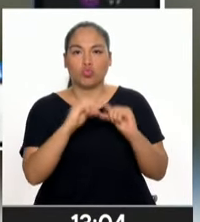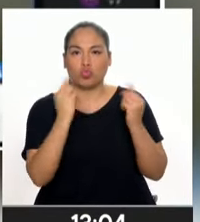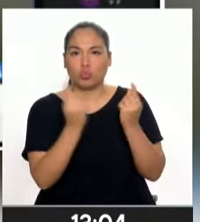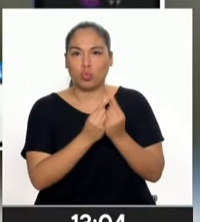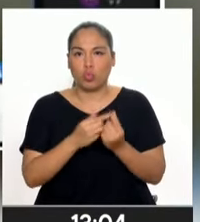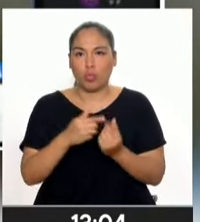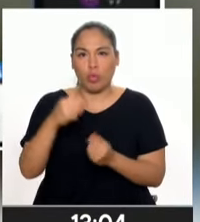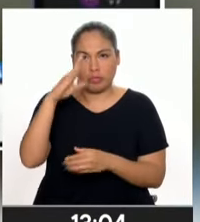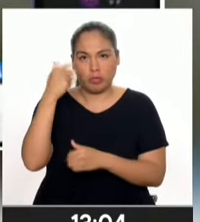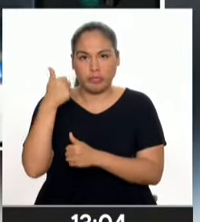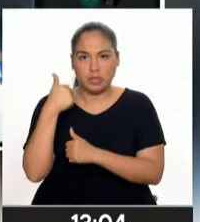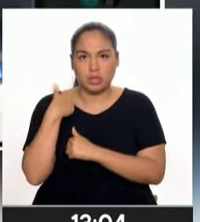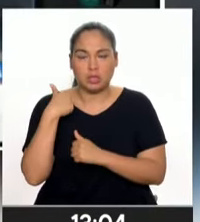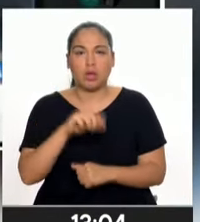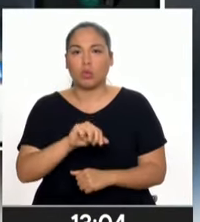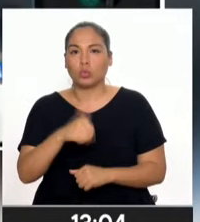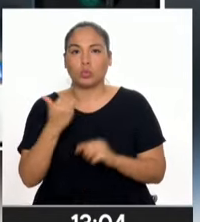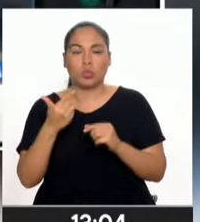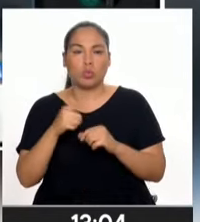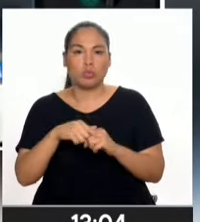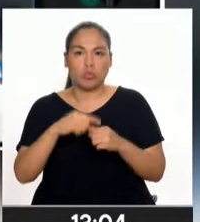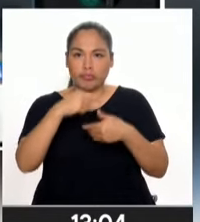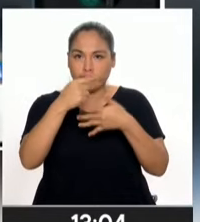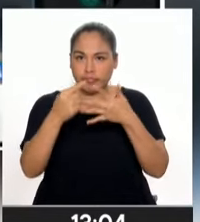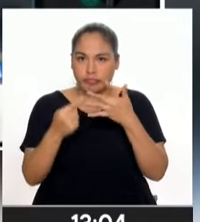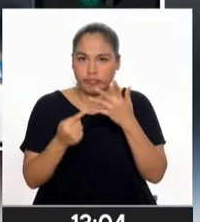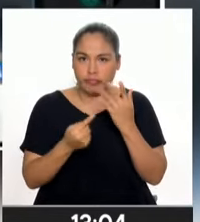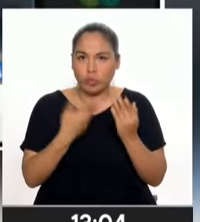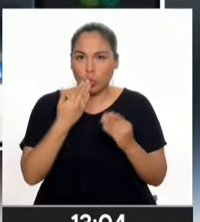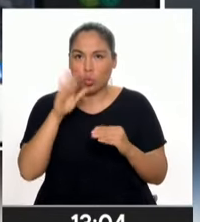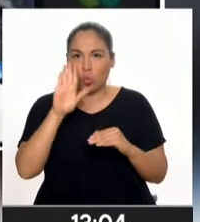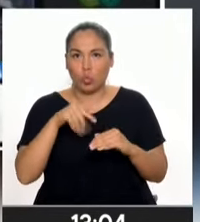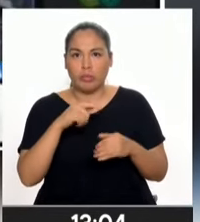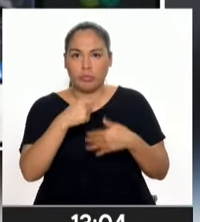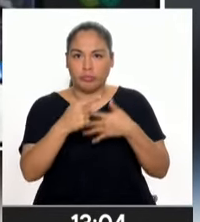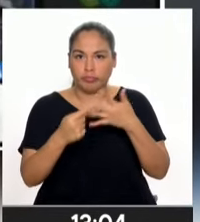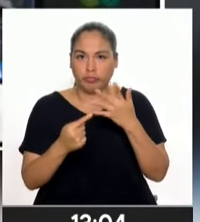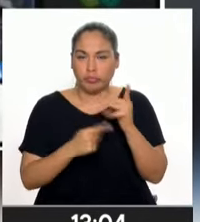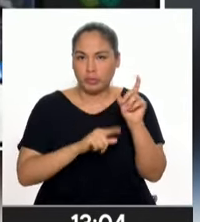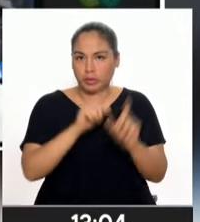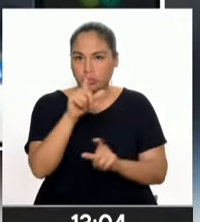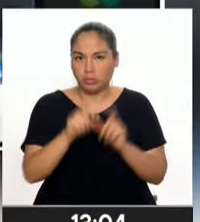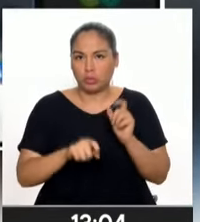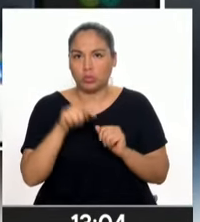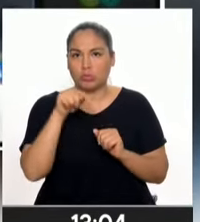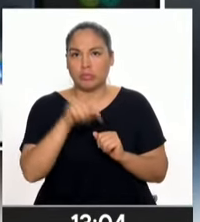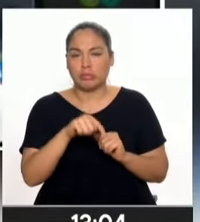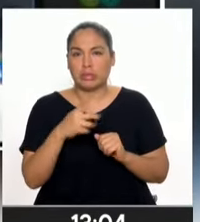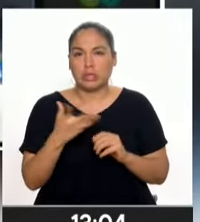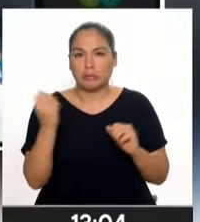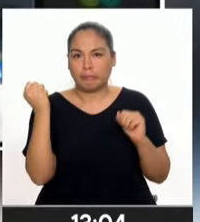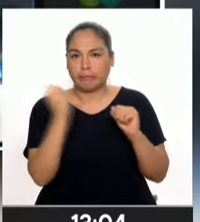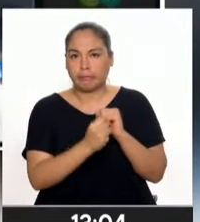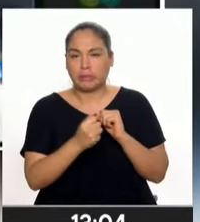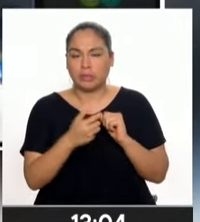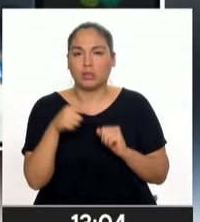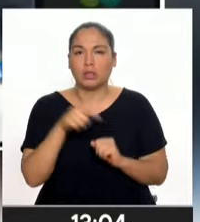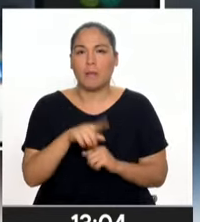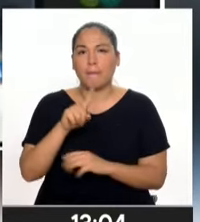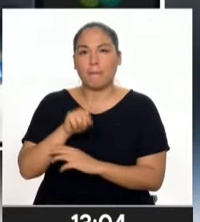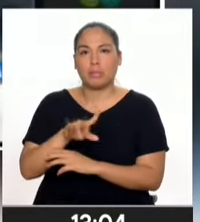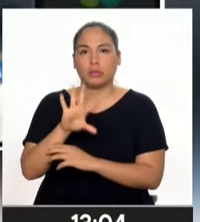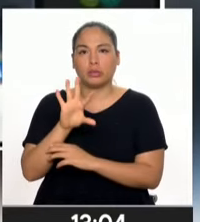condenó a otros sindicados en el asesinato y descuartizamiento del agente en 1997.